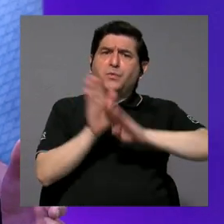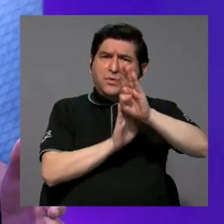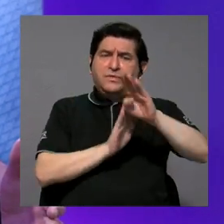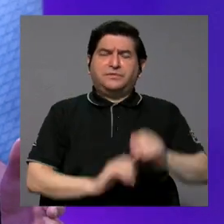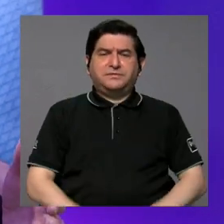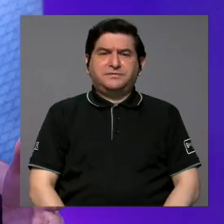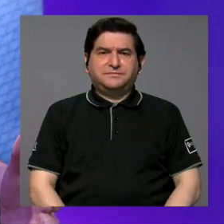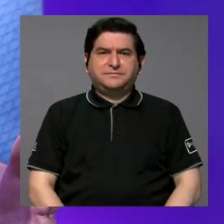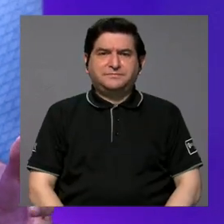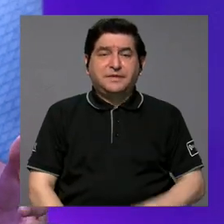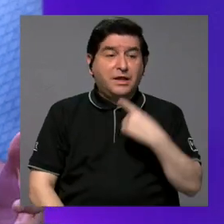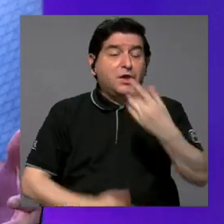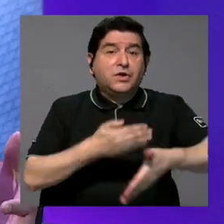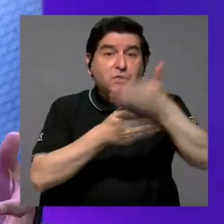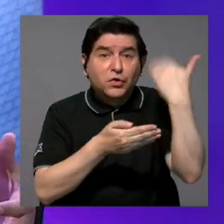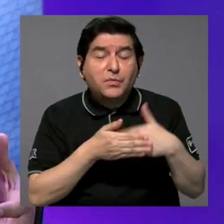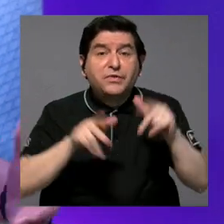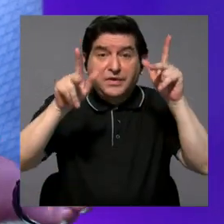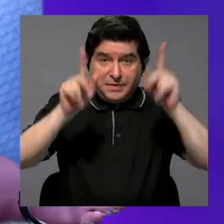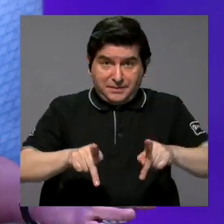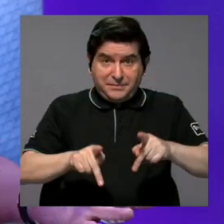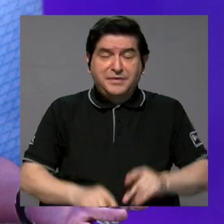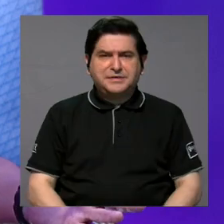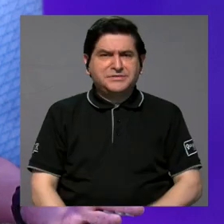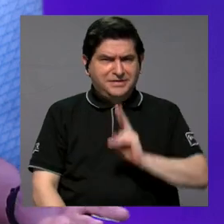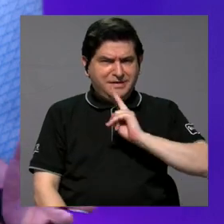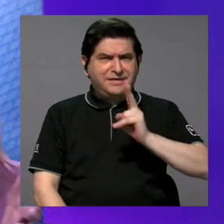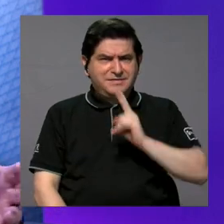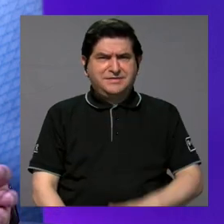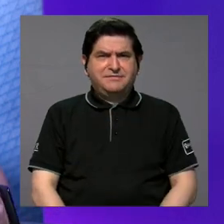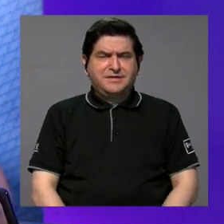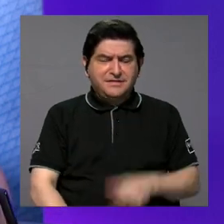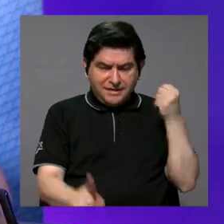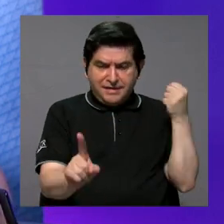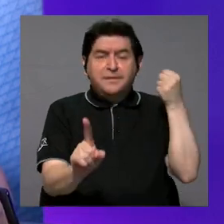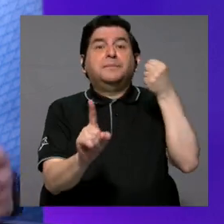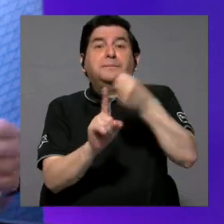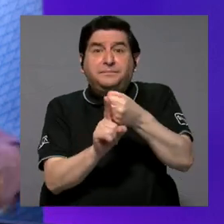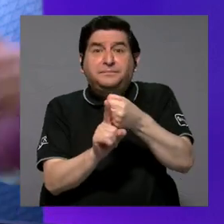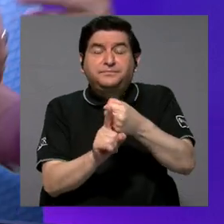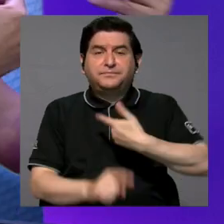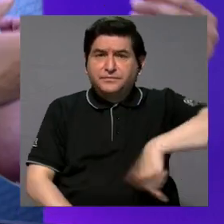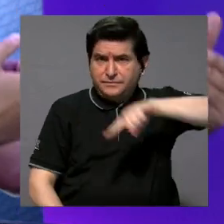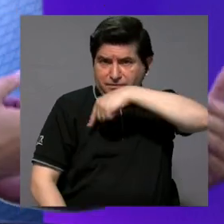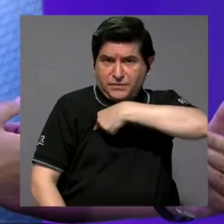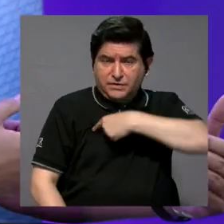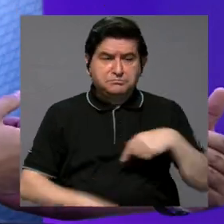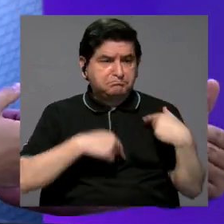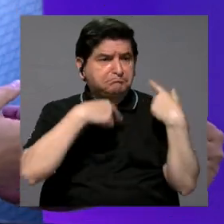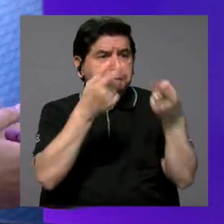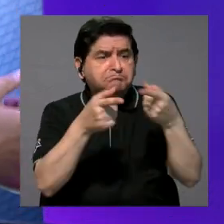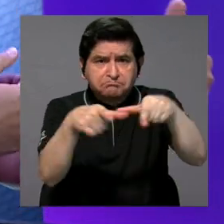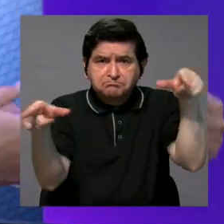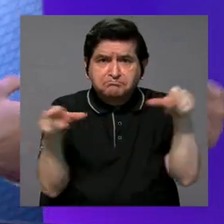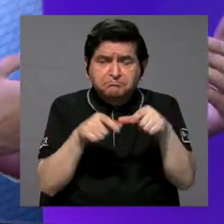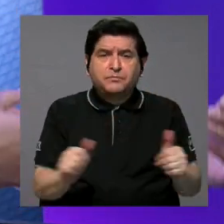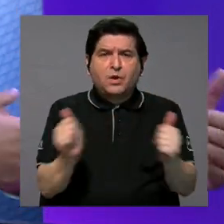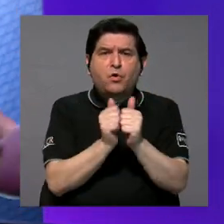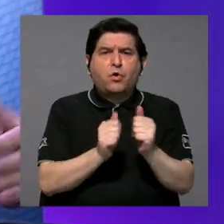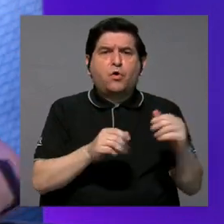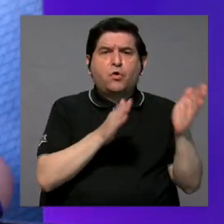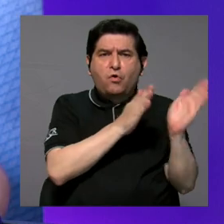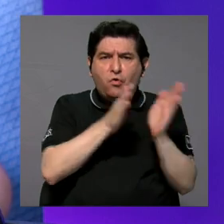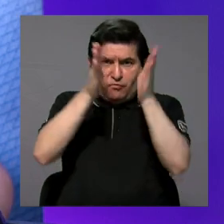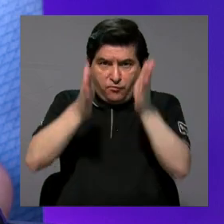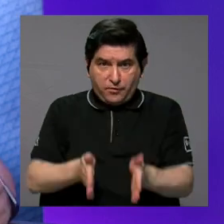y, como te digo, las personas puedan realmente verse impactadas, porque nosotros más bien llegamos allá con nuestros formadores y